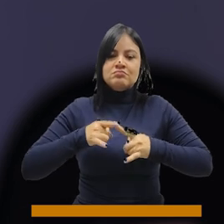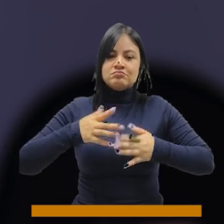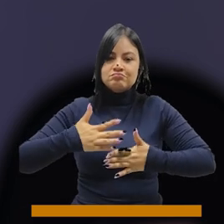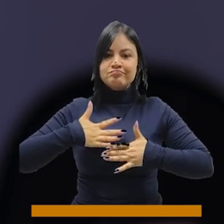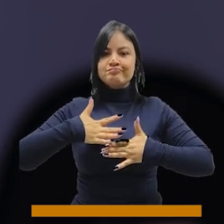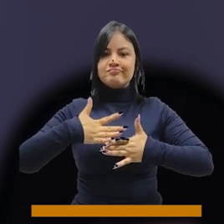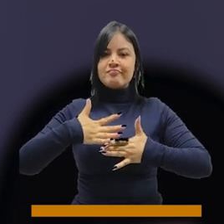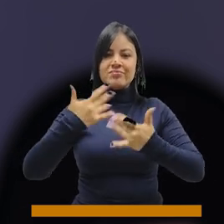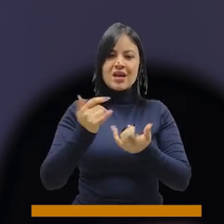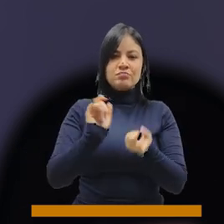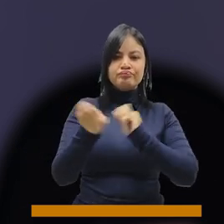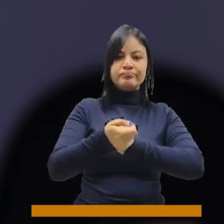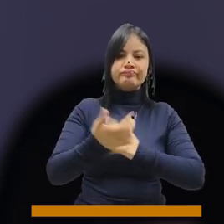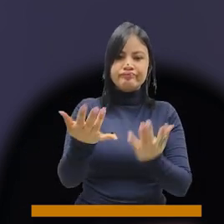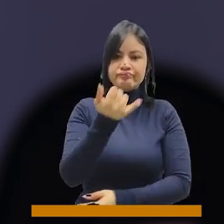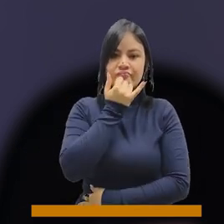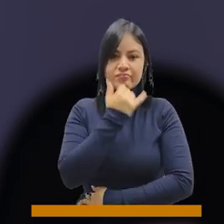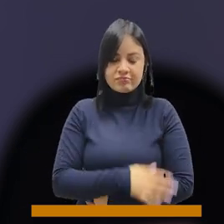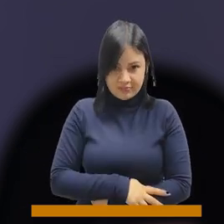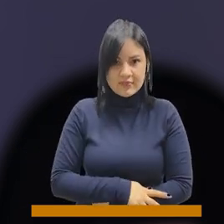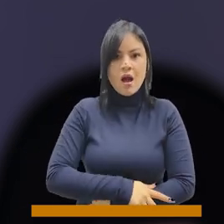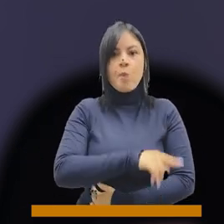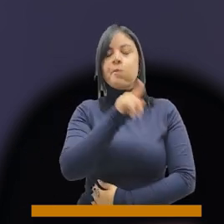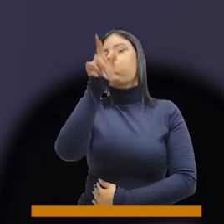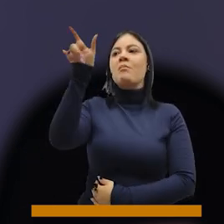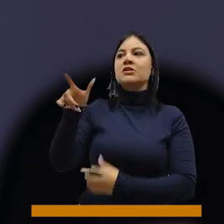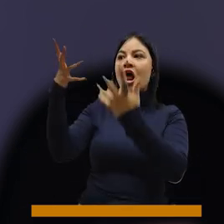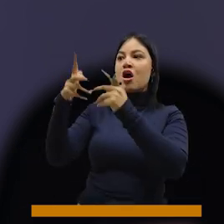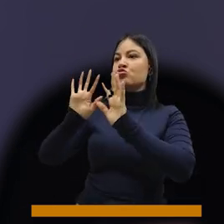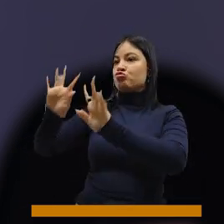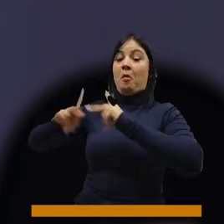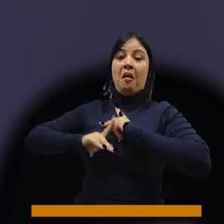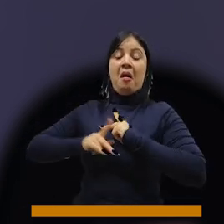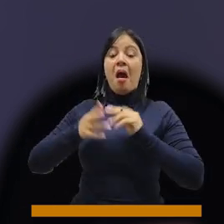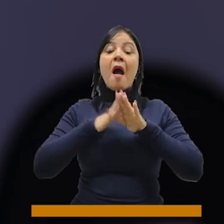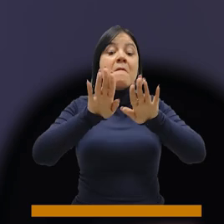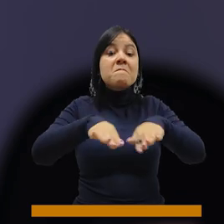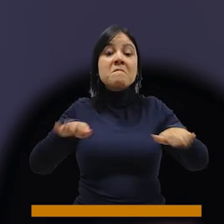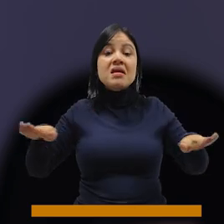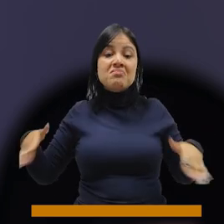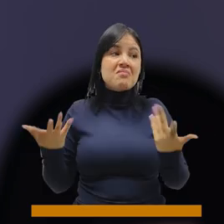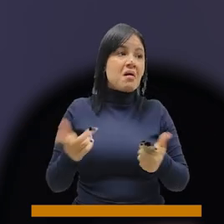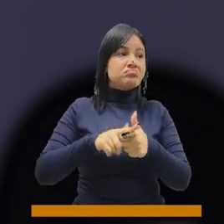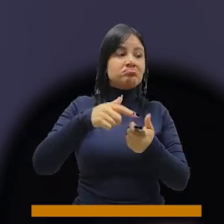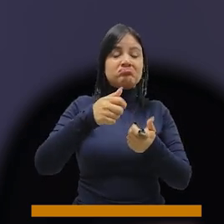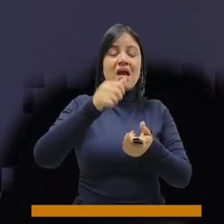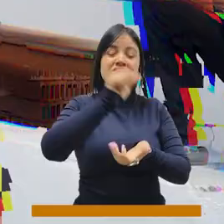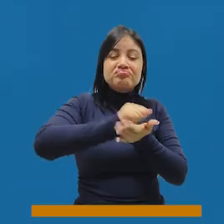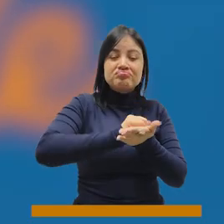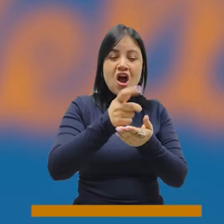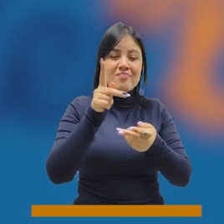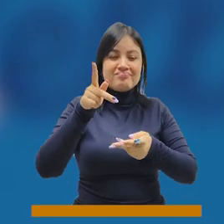Pero hoy ¿qué pasa? La transformación ha dado que un privado lo convierta en un parqueadero, lavadero y no sé cuántas cosas más.